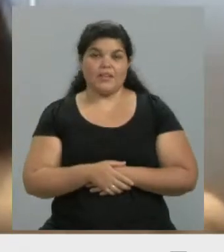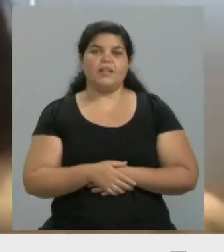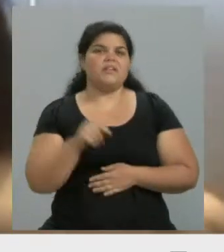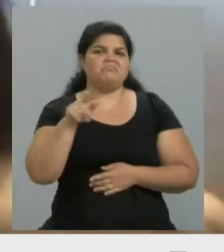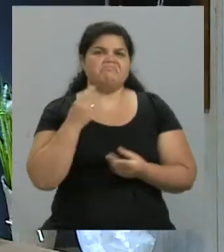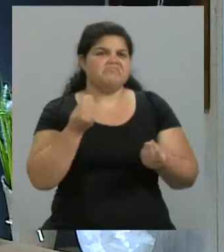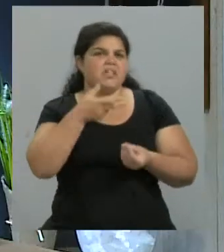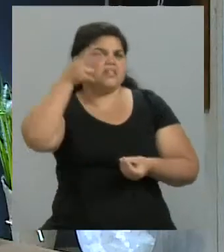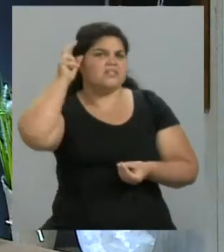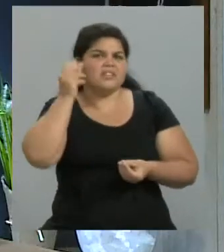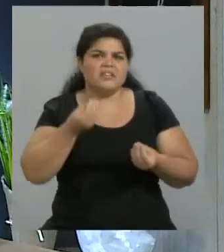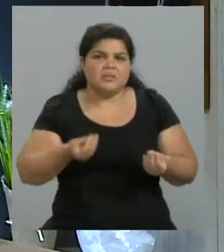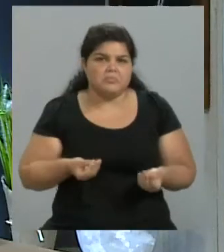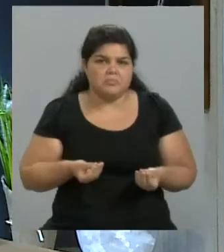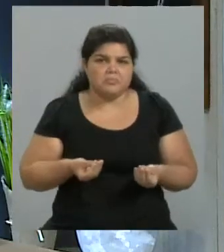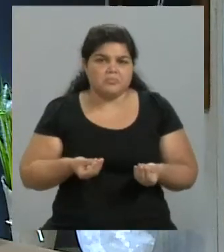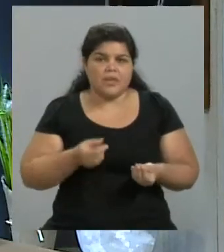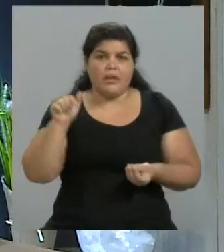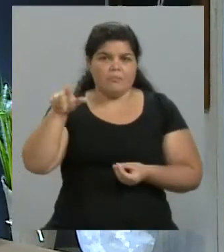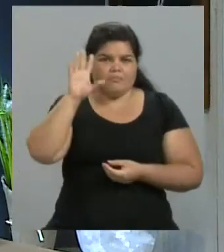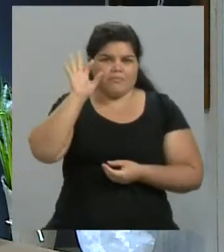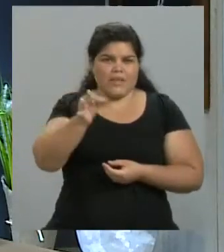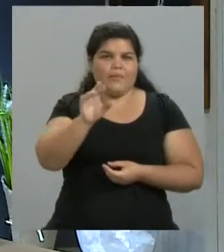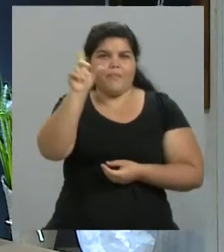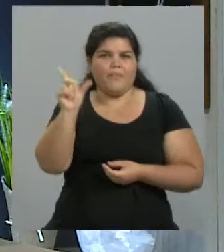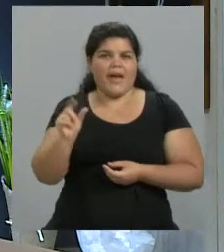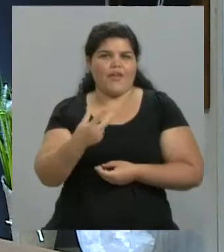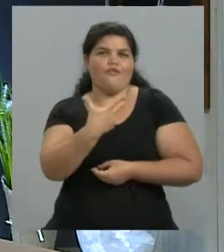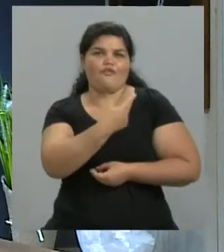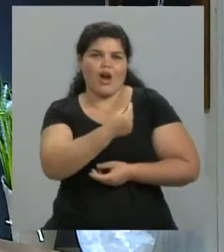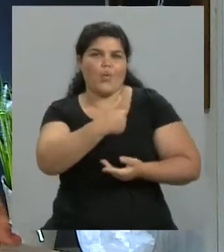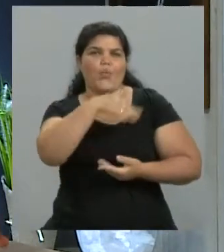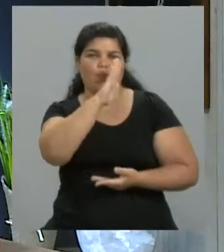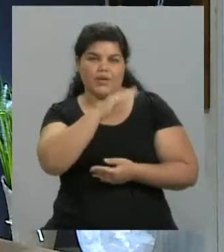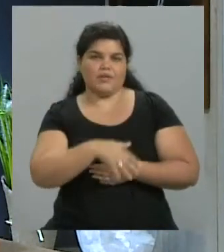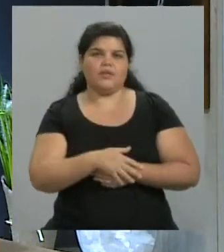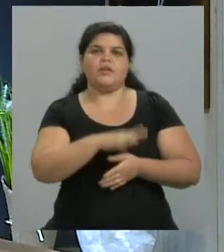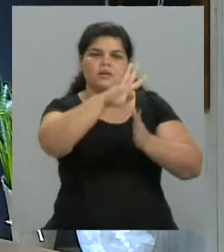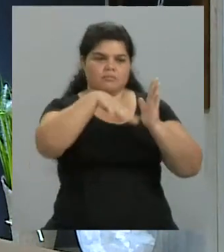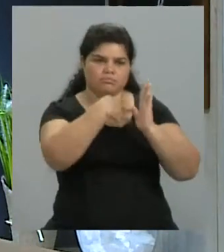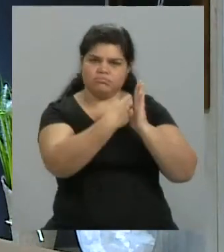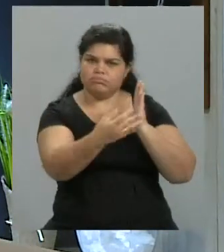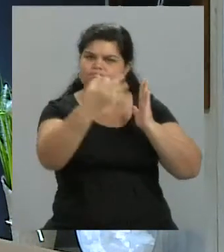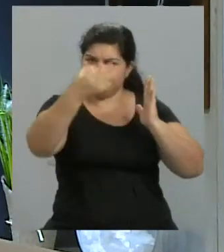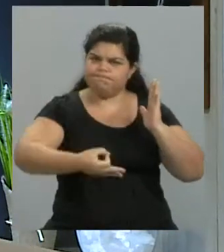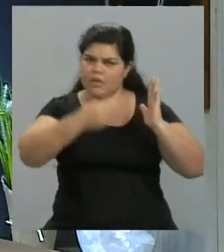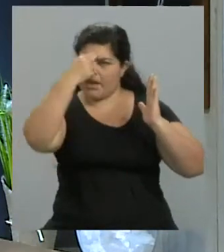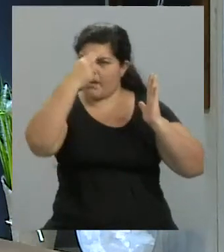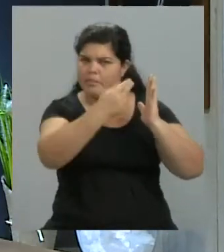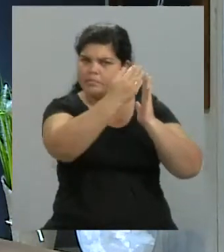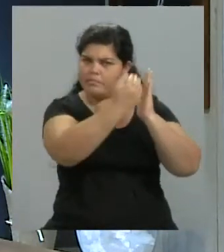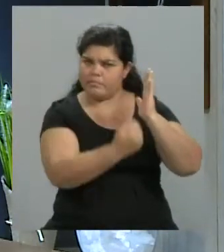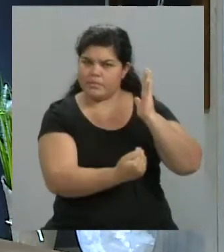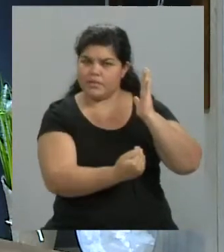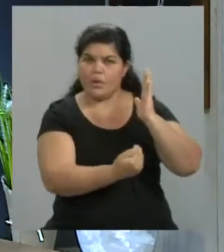en Chile? Sabemos que fue uno de los países con mayor vacunación, que respetaron el calendario, llegaron una cantidad de